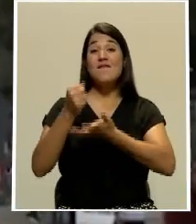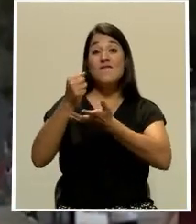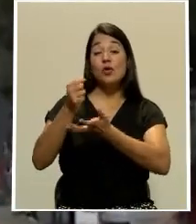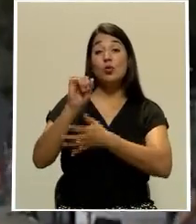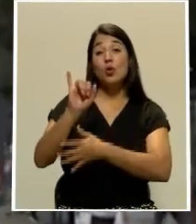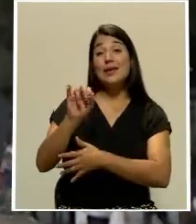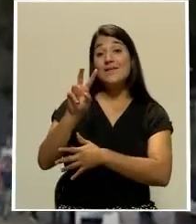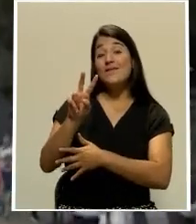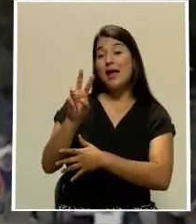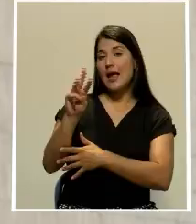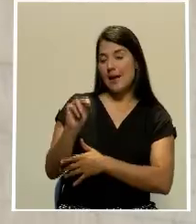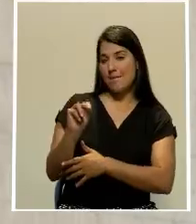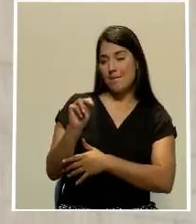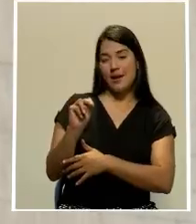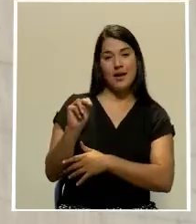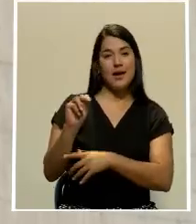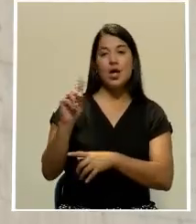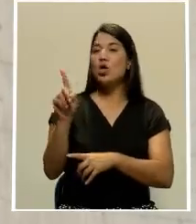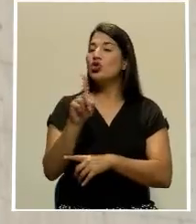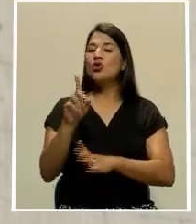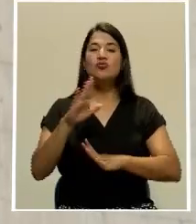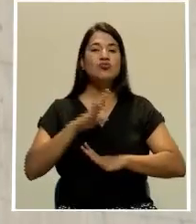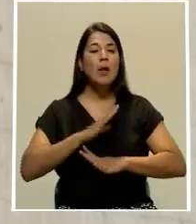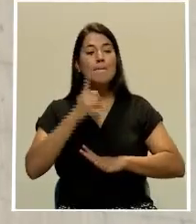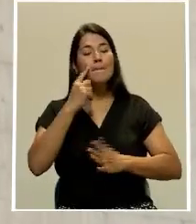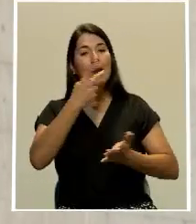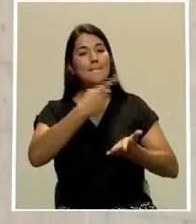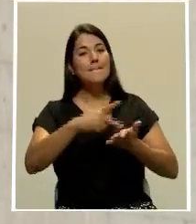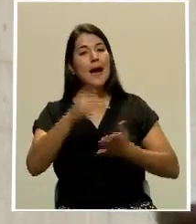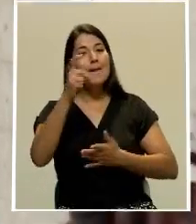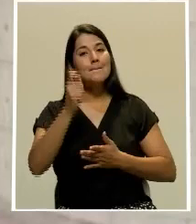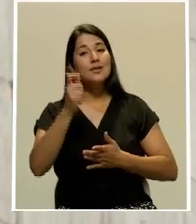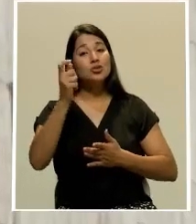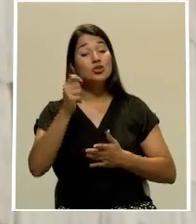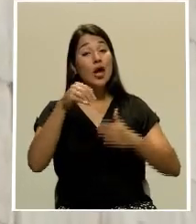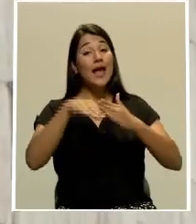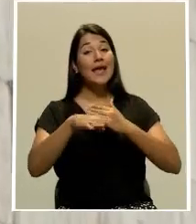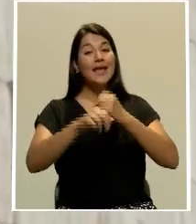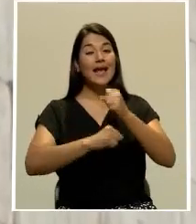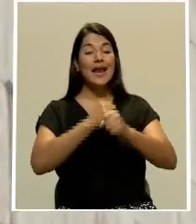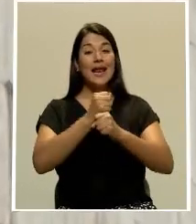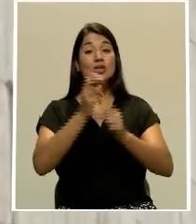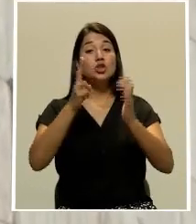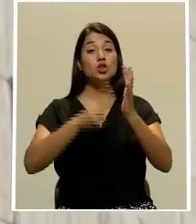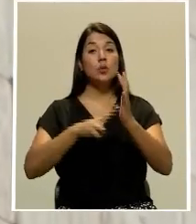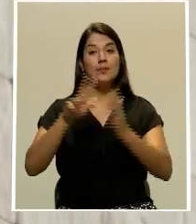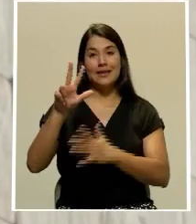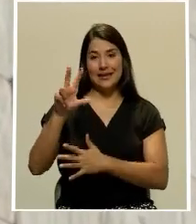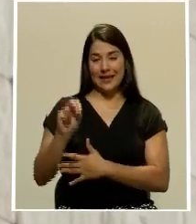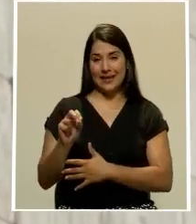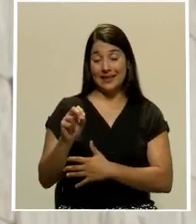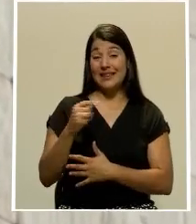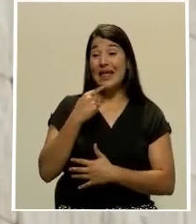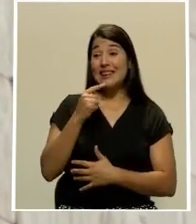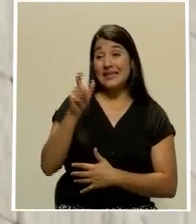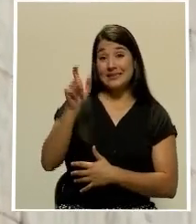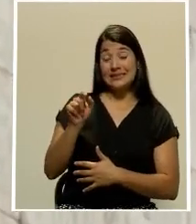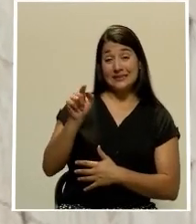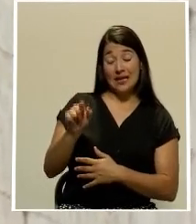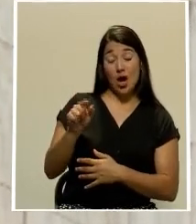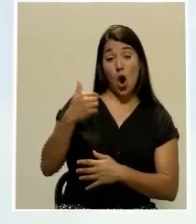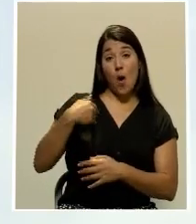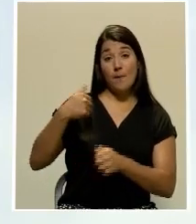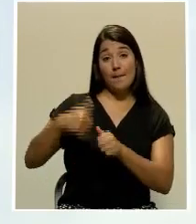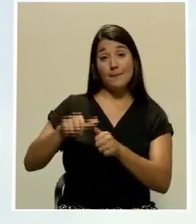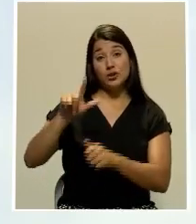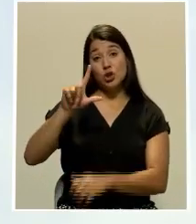IBM no alcanzará para el pago de pensiones en el 2030. Según López, algunas de las medidas que